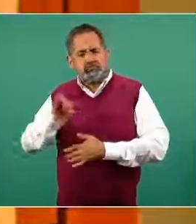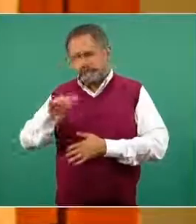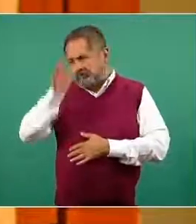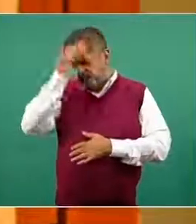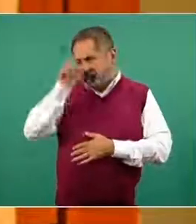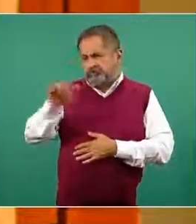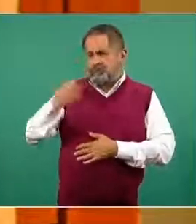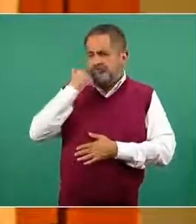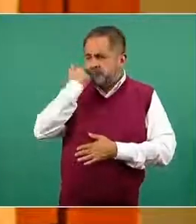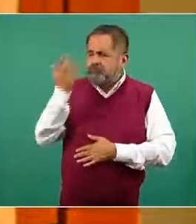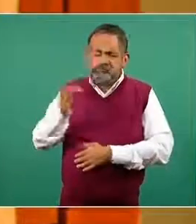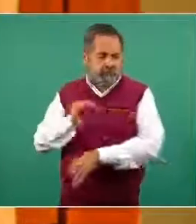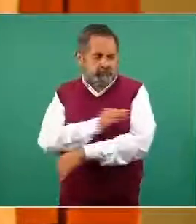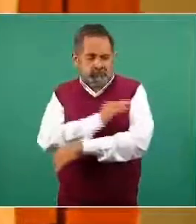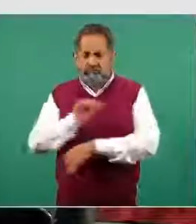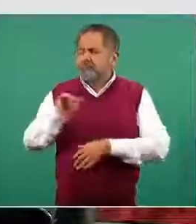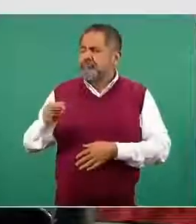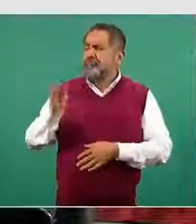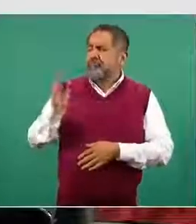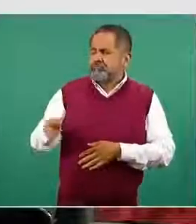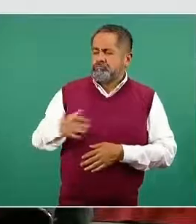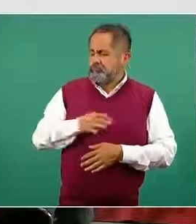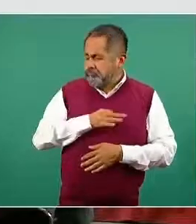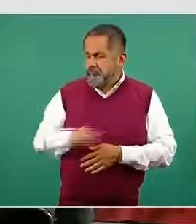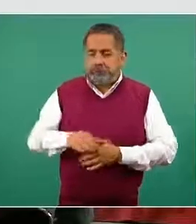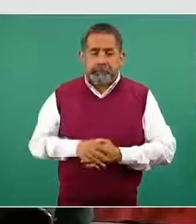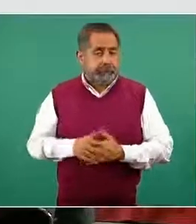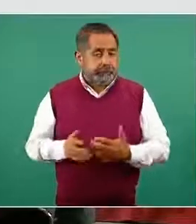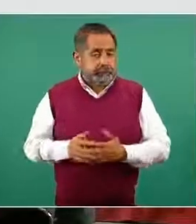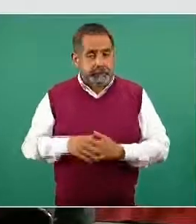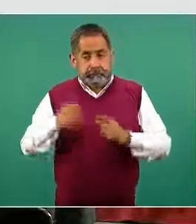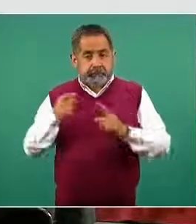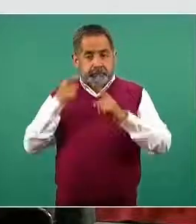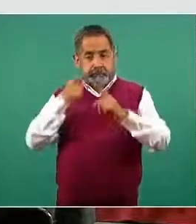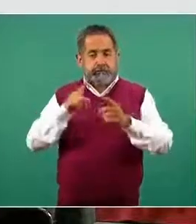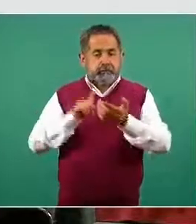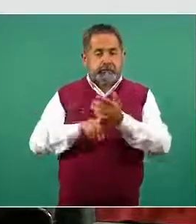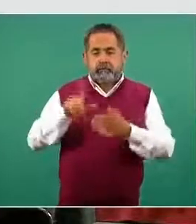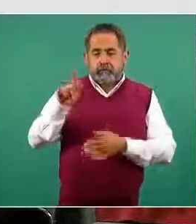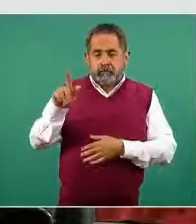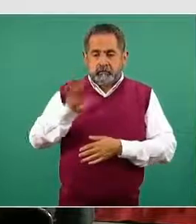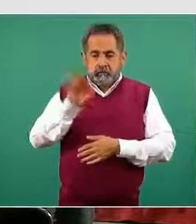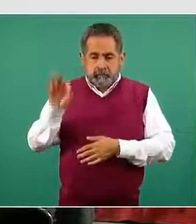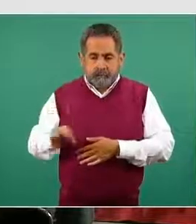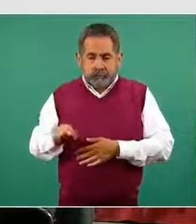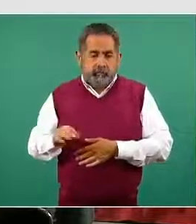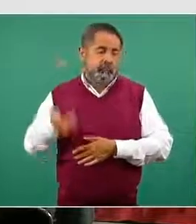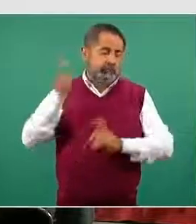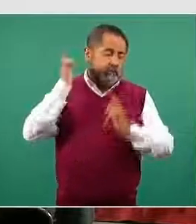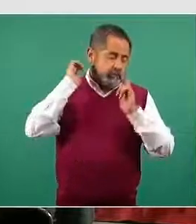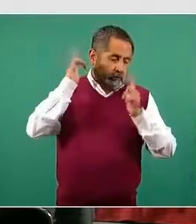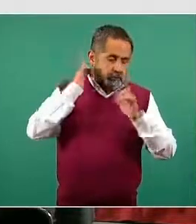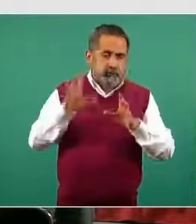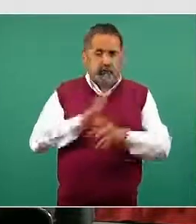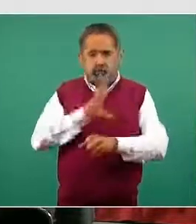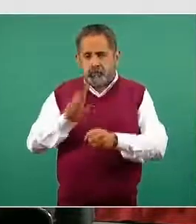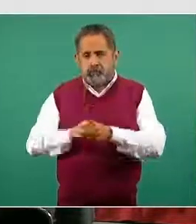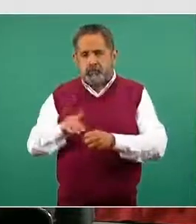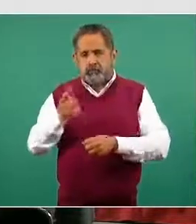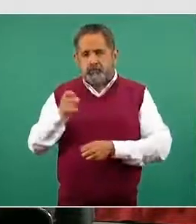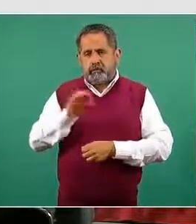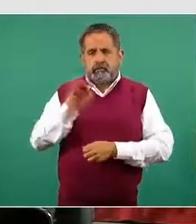deseo de recibir la vacuna. Entonces, la meta es el 70%, lo deseable es el